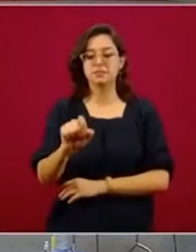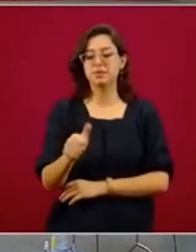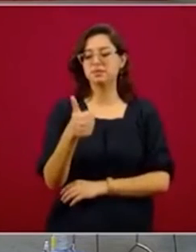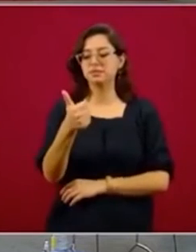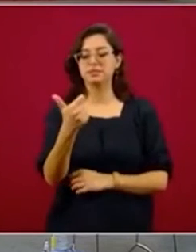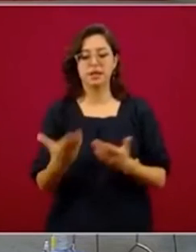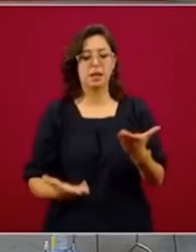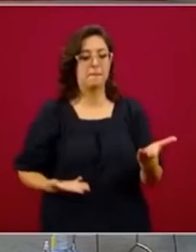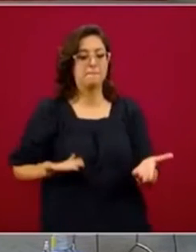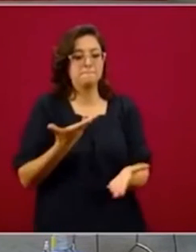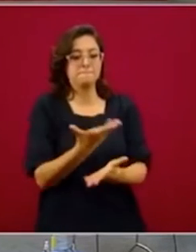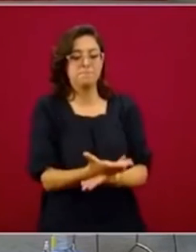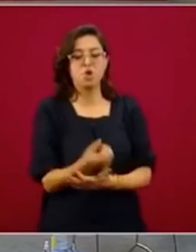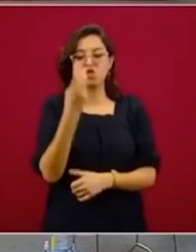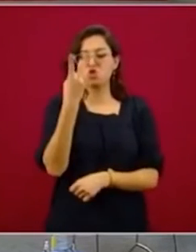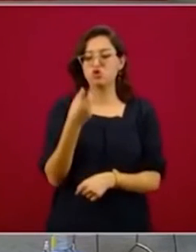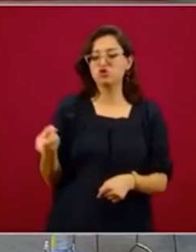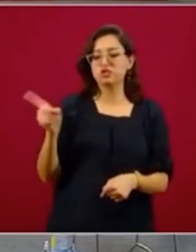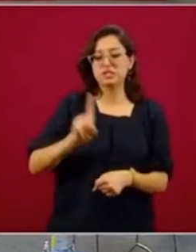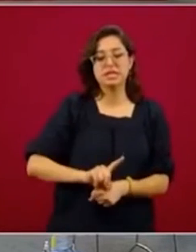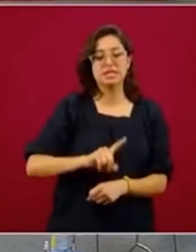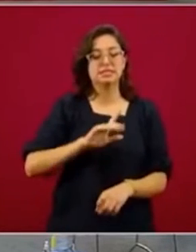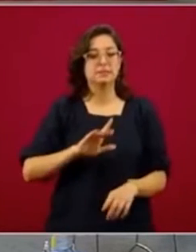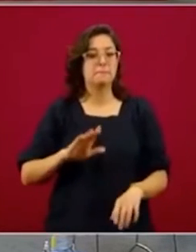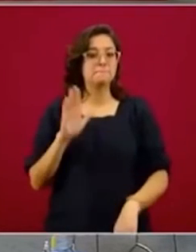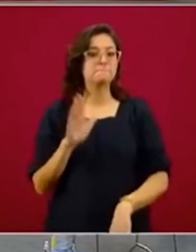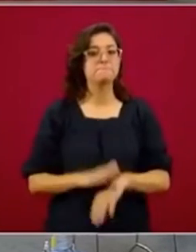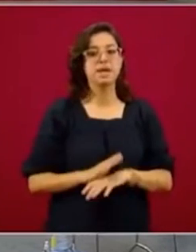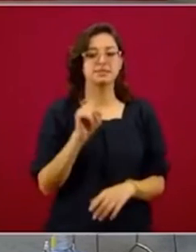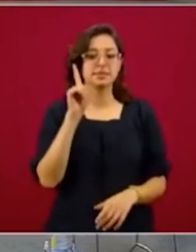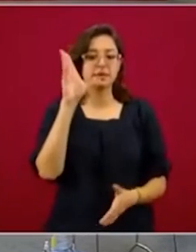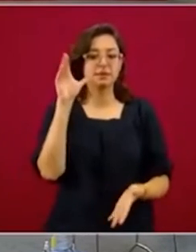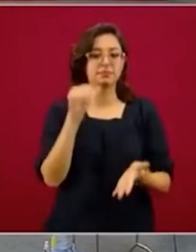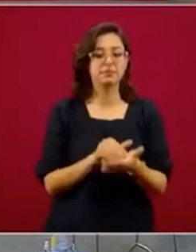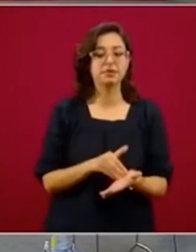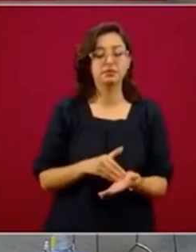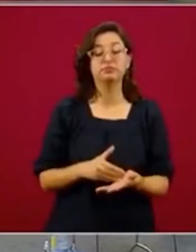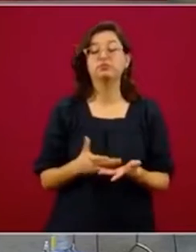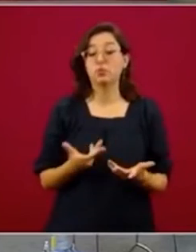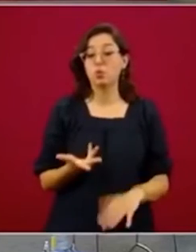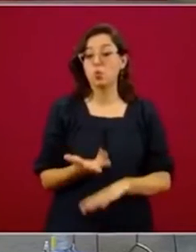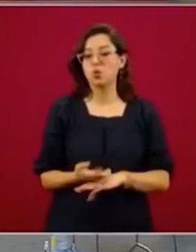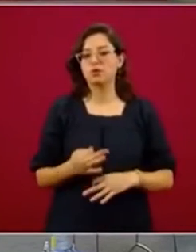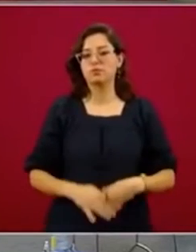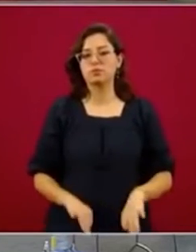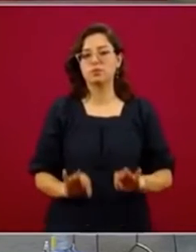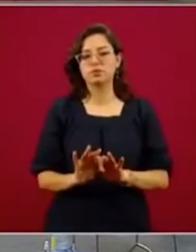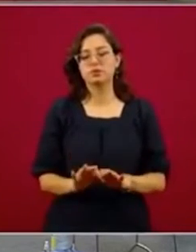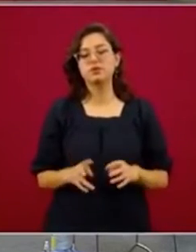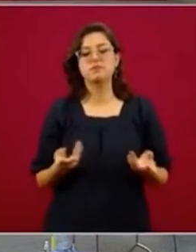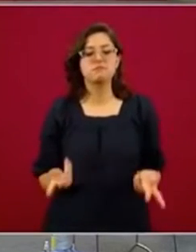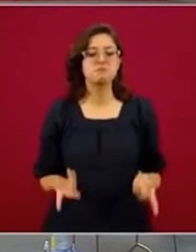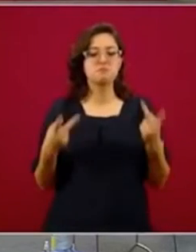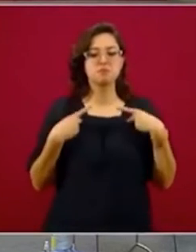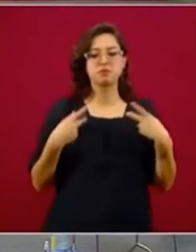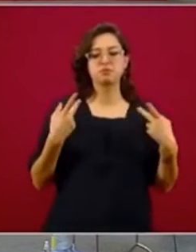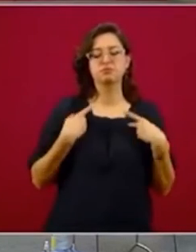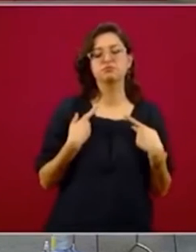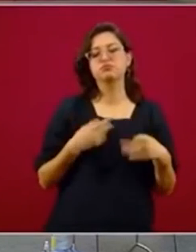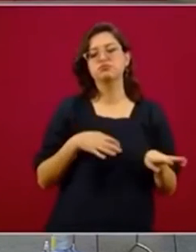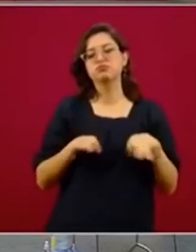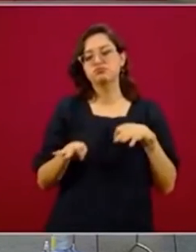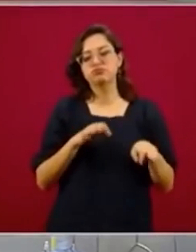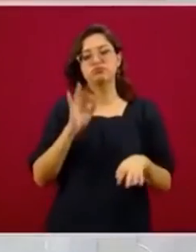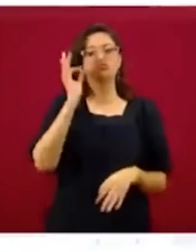En dos días tuvimos más de mil solicitudes, lo cual es un dato relevante. En el caso de personas trabajadoras del hogar